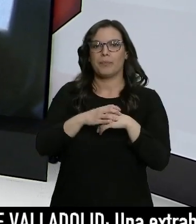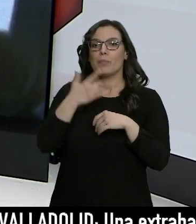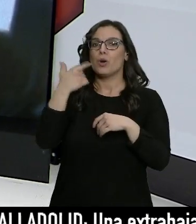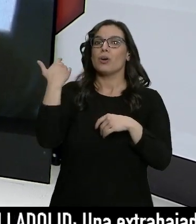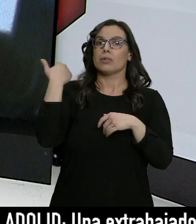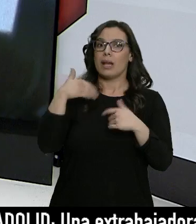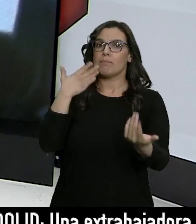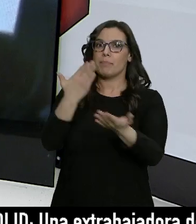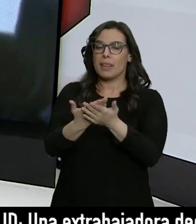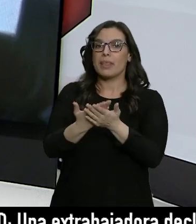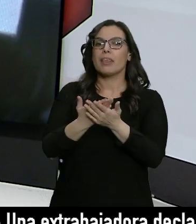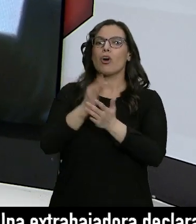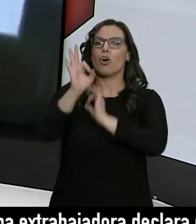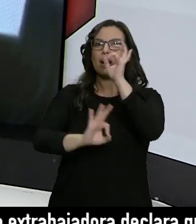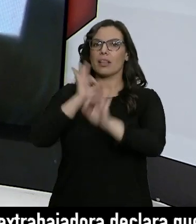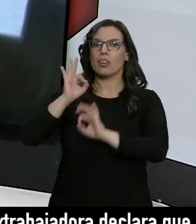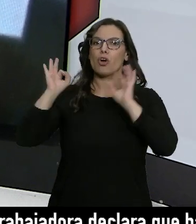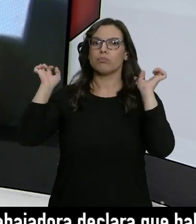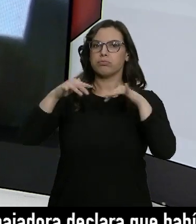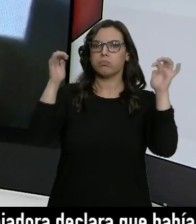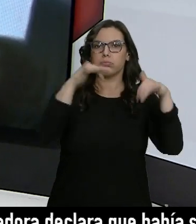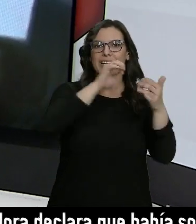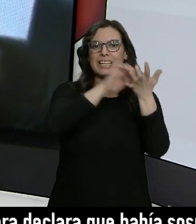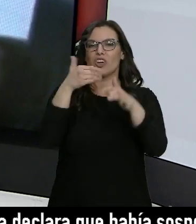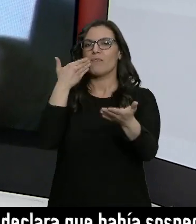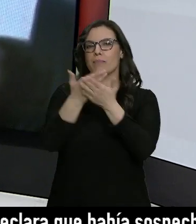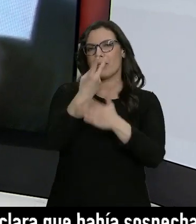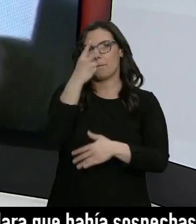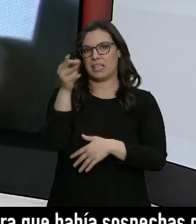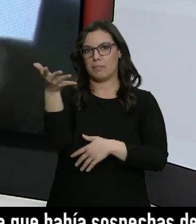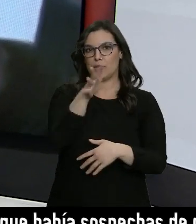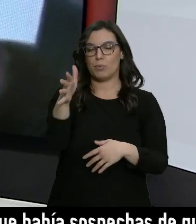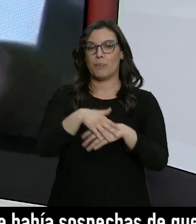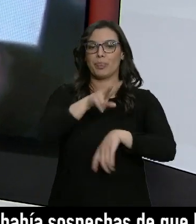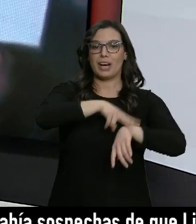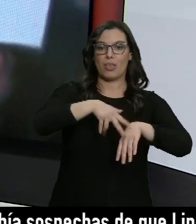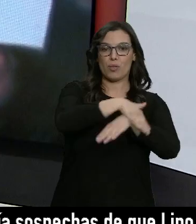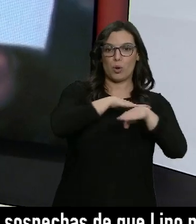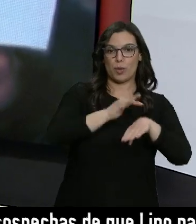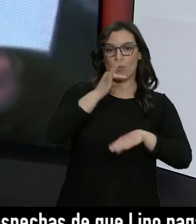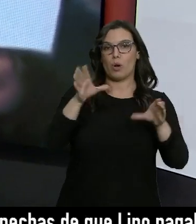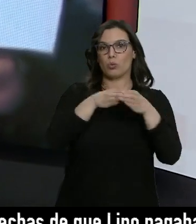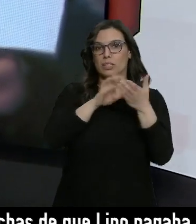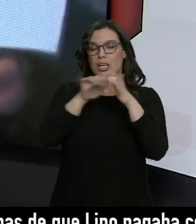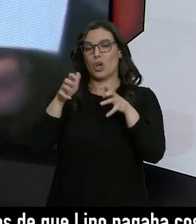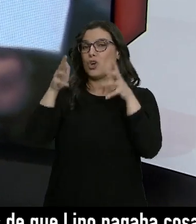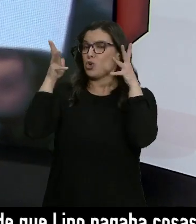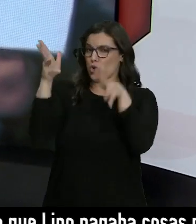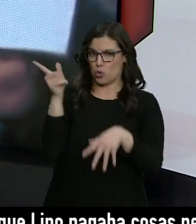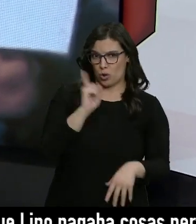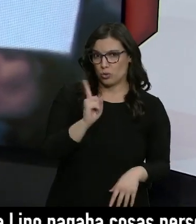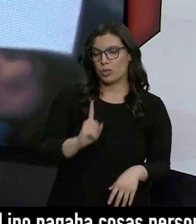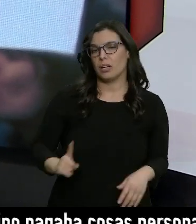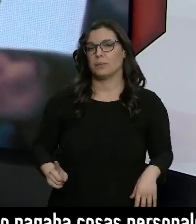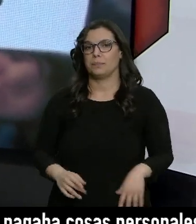realizar ese día concentraciones en Castilla y León. Delegación del Gobierno y Junta de Castilla y León desaconsejan esas